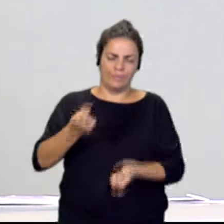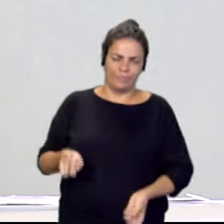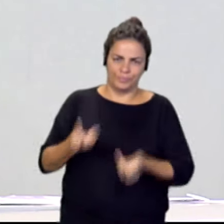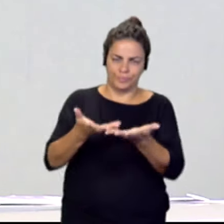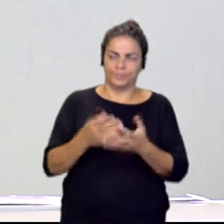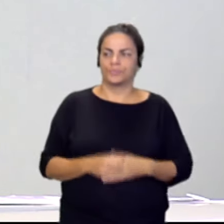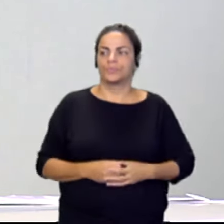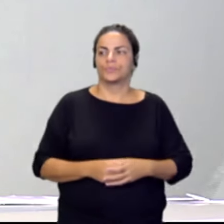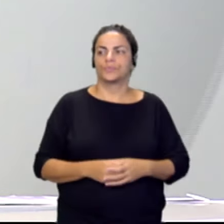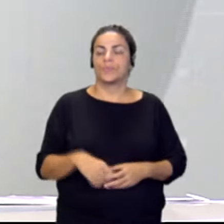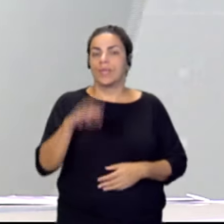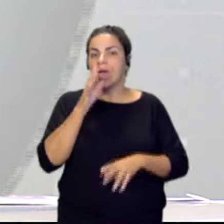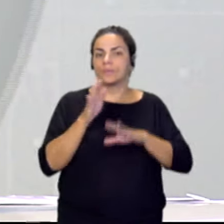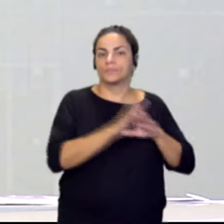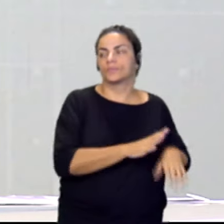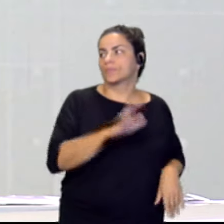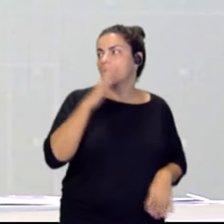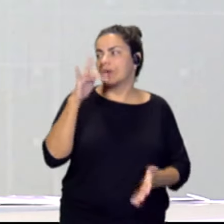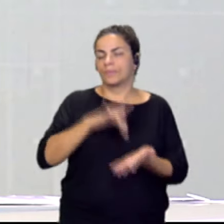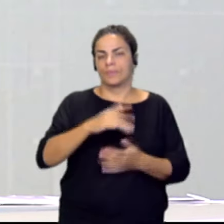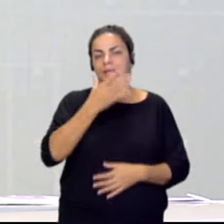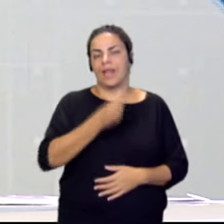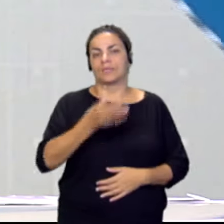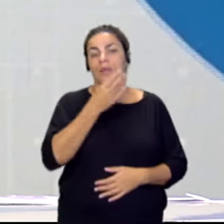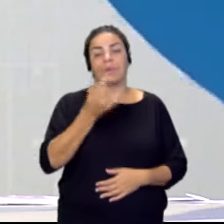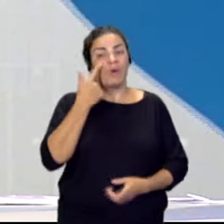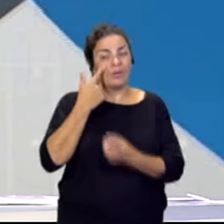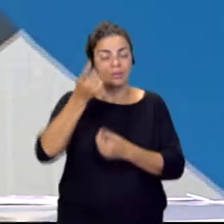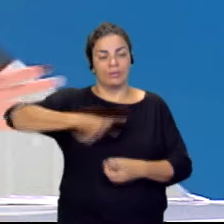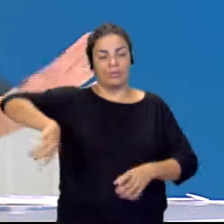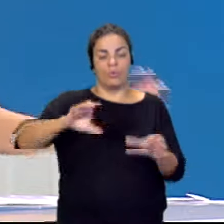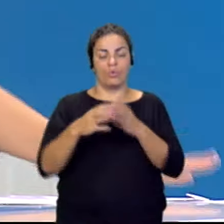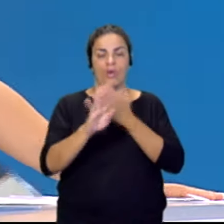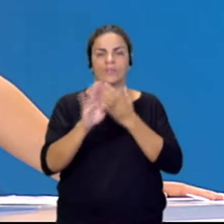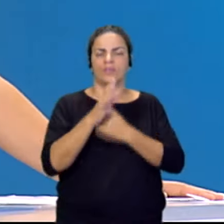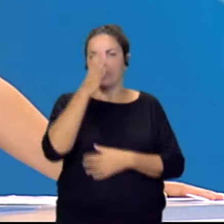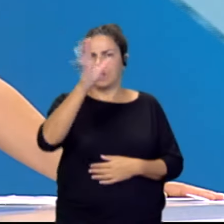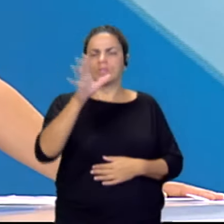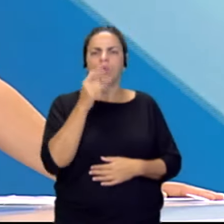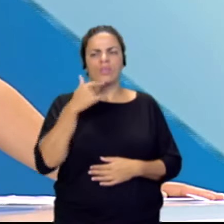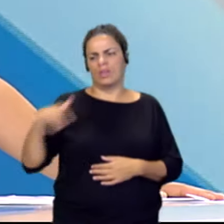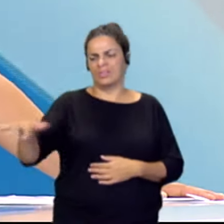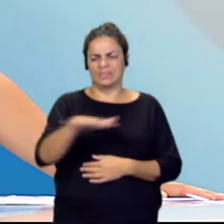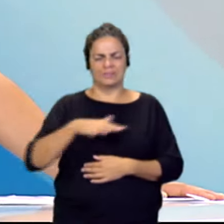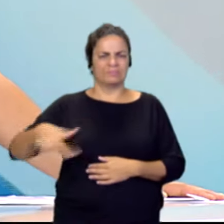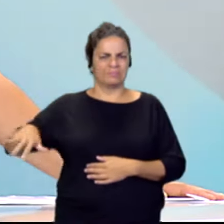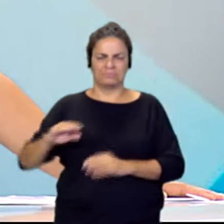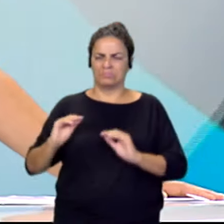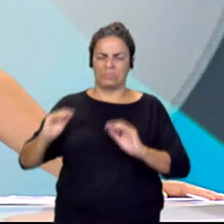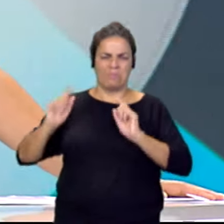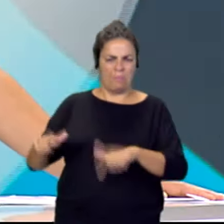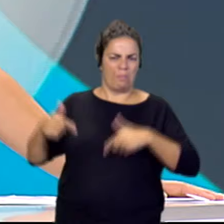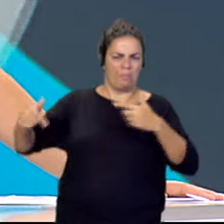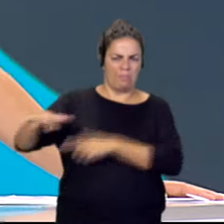Y nos vamos a ir ahora a las palmas de Gran Canaria. Fíjense, hay unos vecinos que denuncian que viven rodeados de basura en viviendas en mal estado.